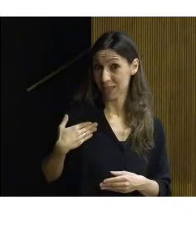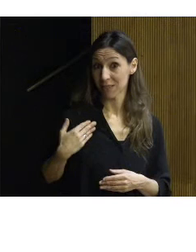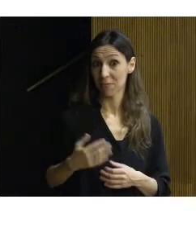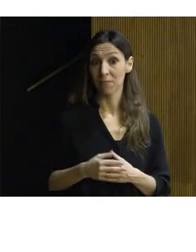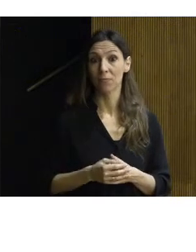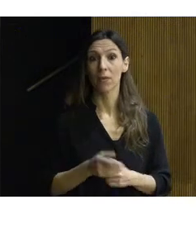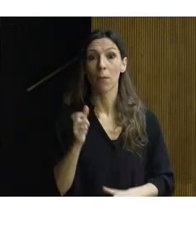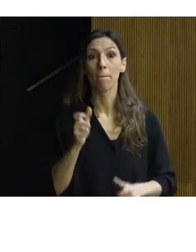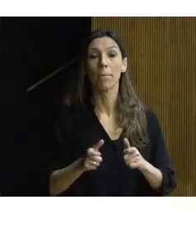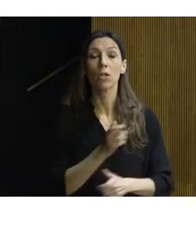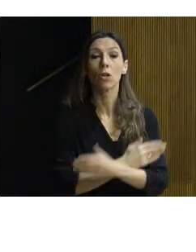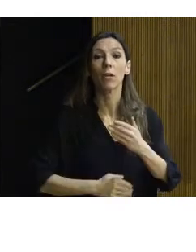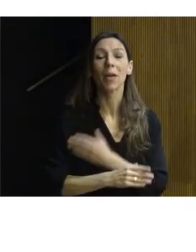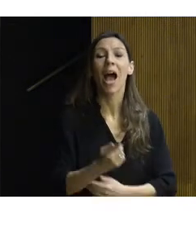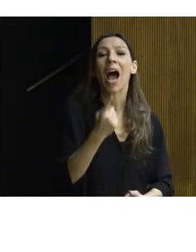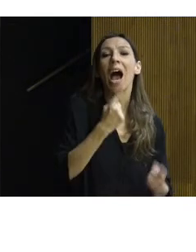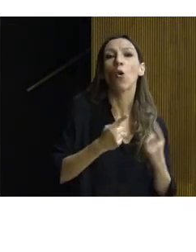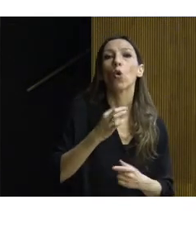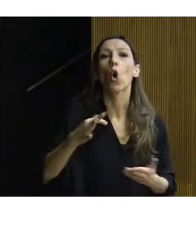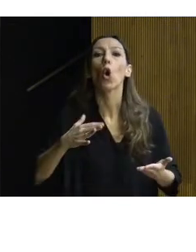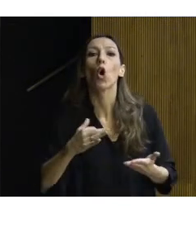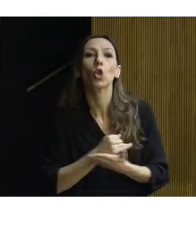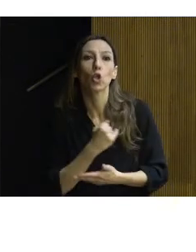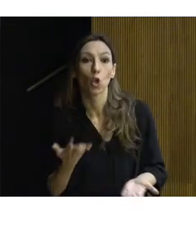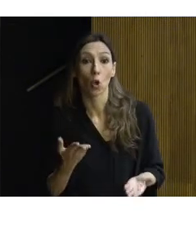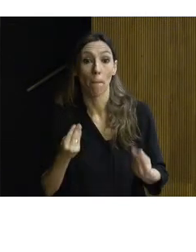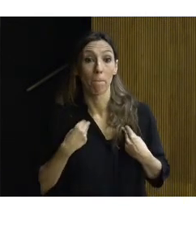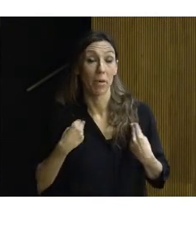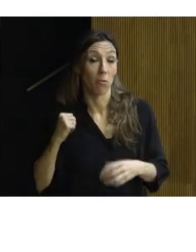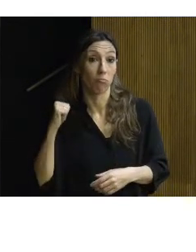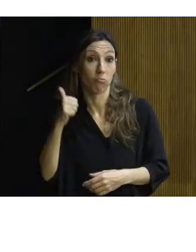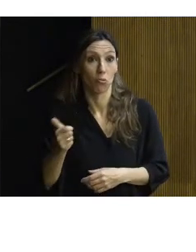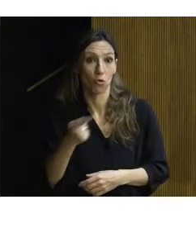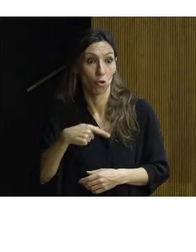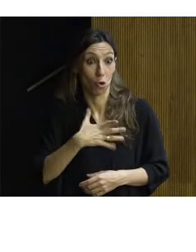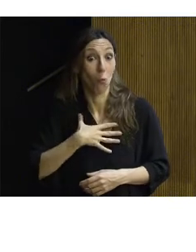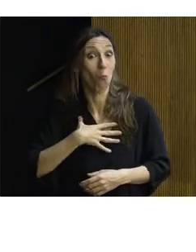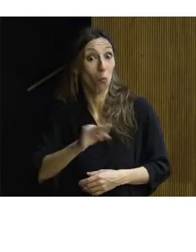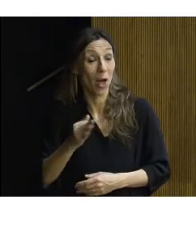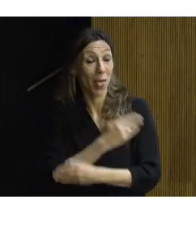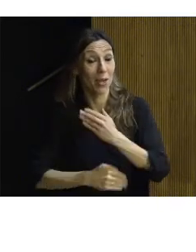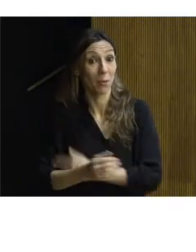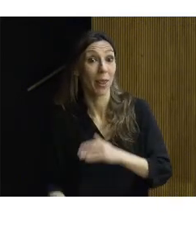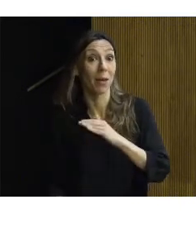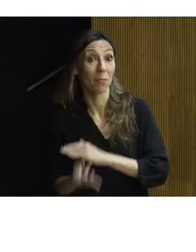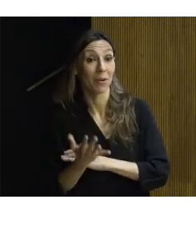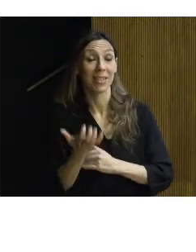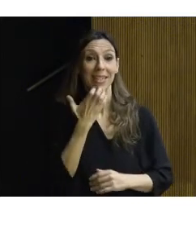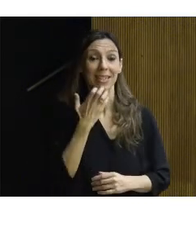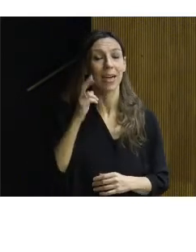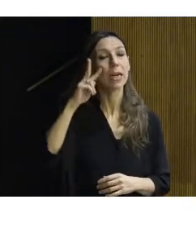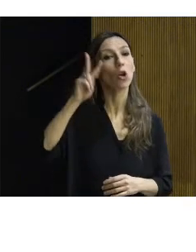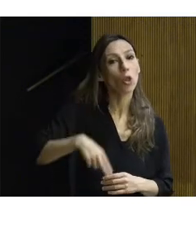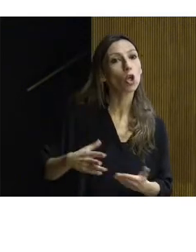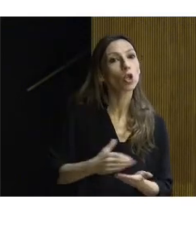¿Los discapacitados son algunos o todos a lo largo de nuestra vida podemos ser discapacitados? Si reconocemos que somos todos es más fácil que podamos